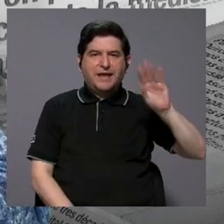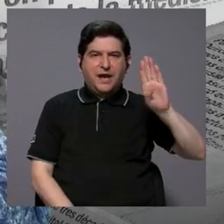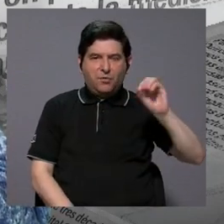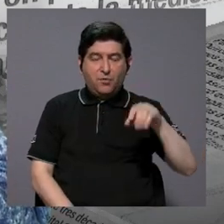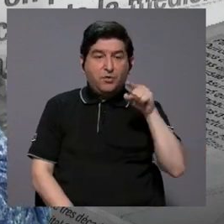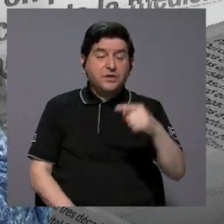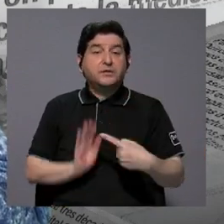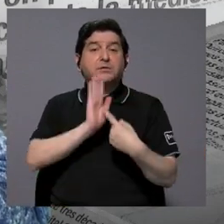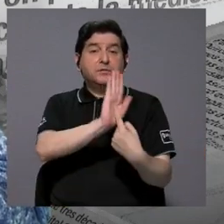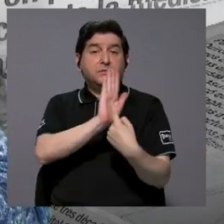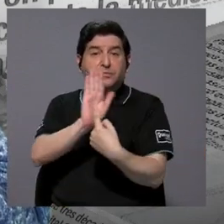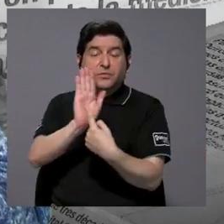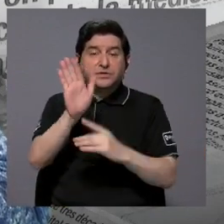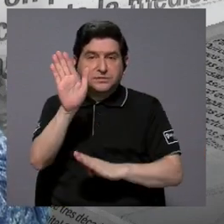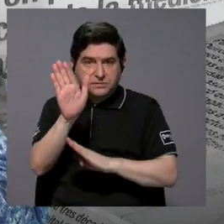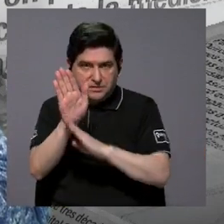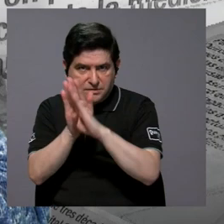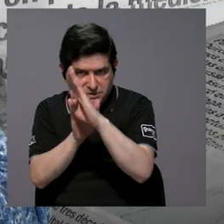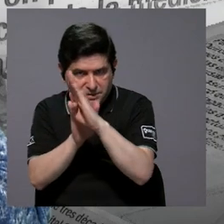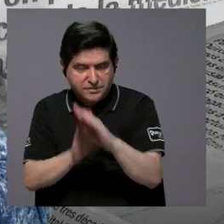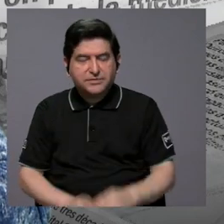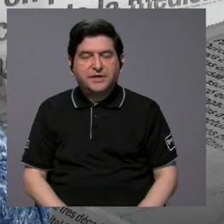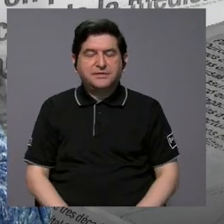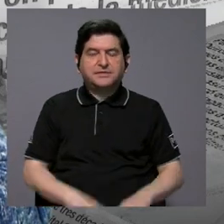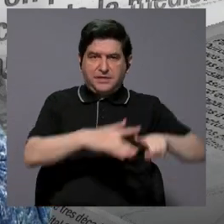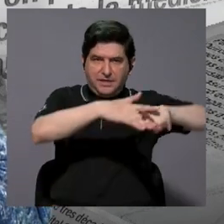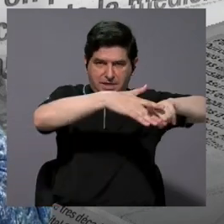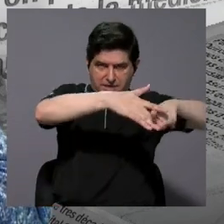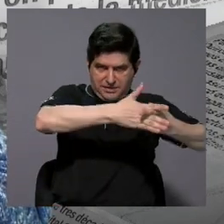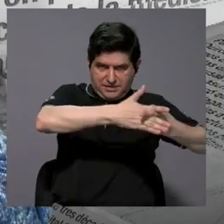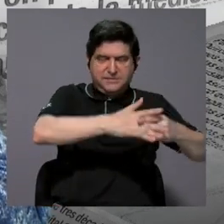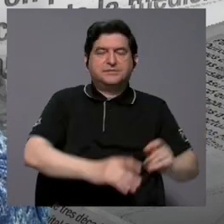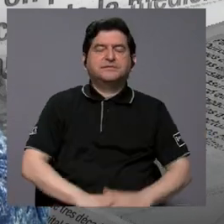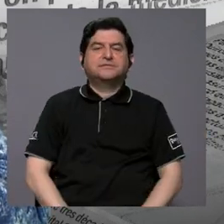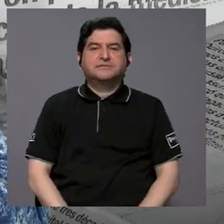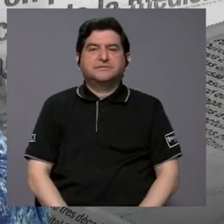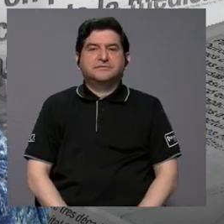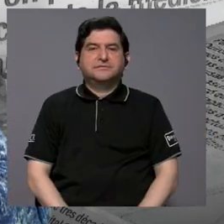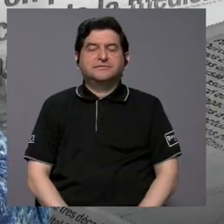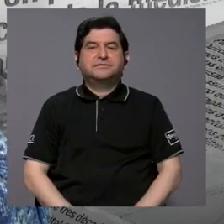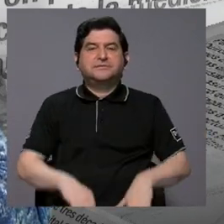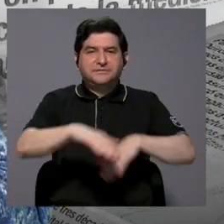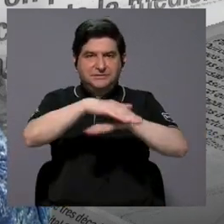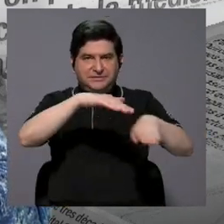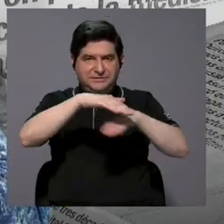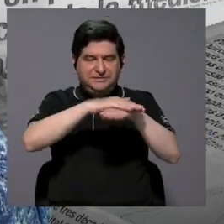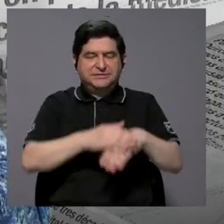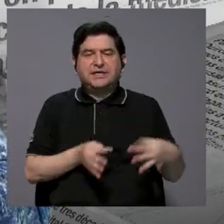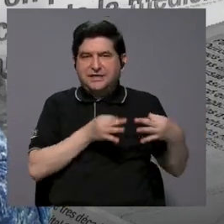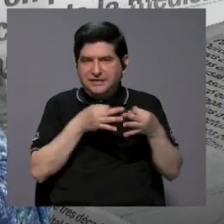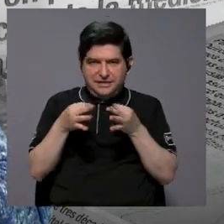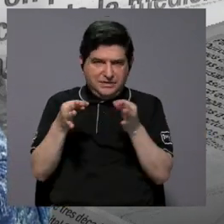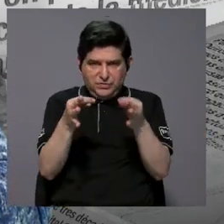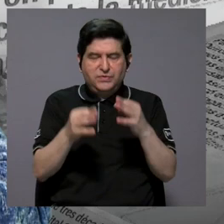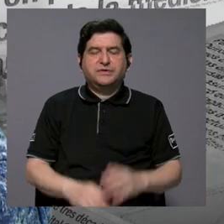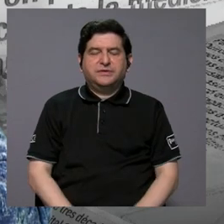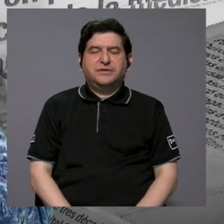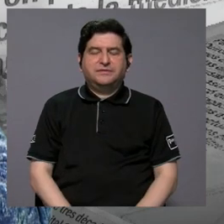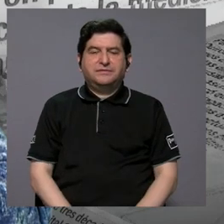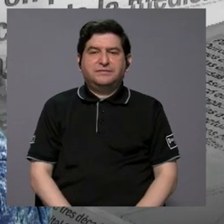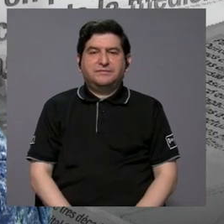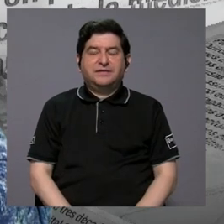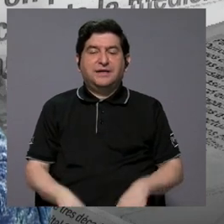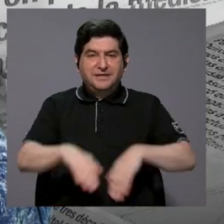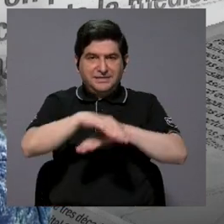que se desarrolla, que se inauguró en la sede de Turrialba, en la sede del